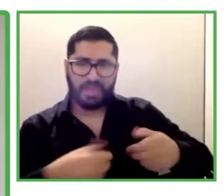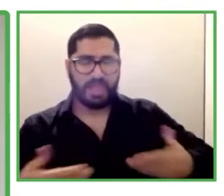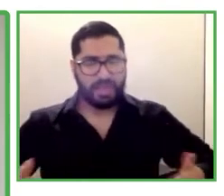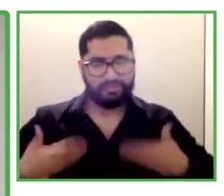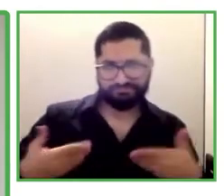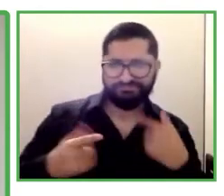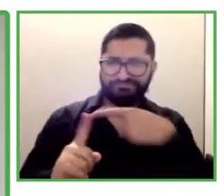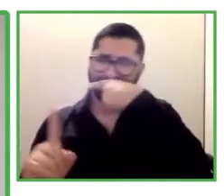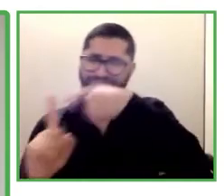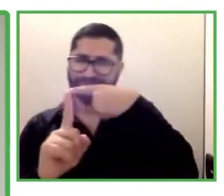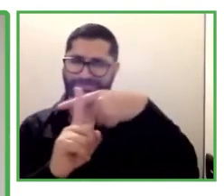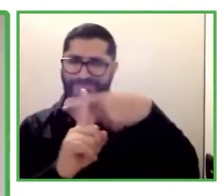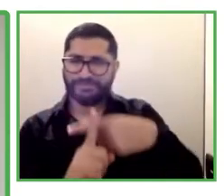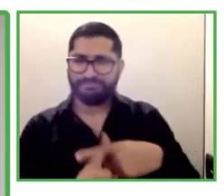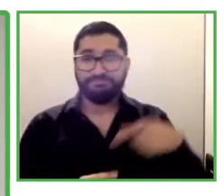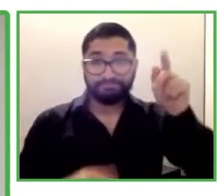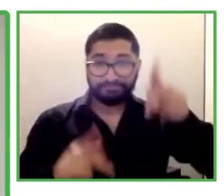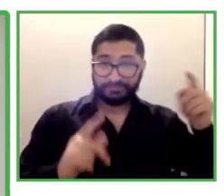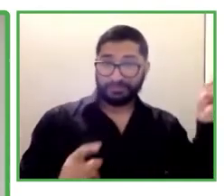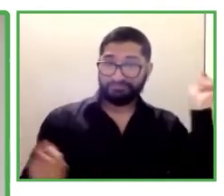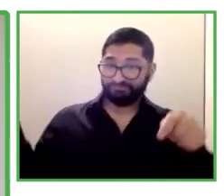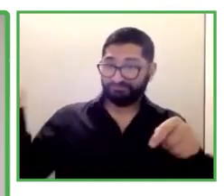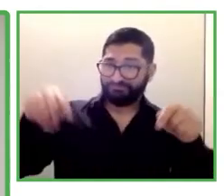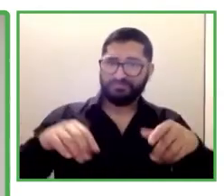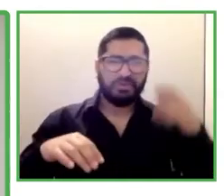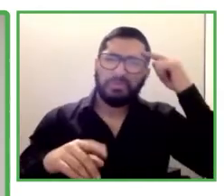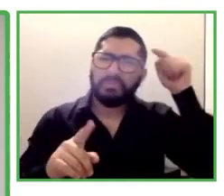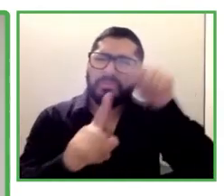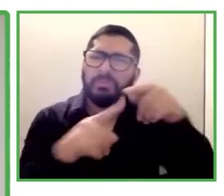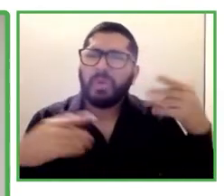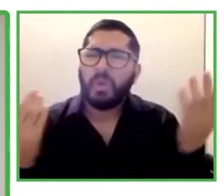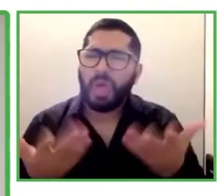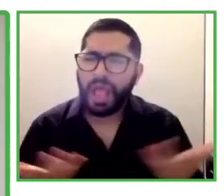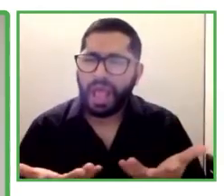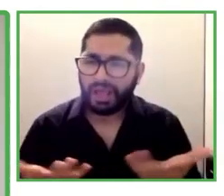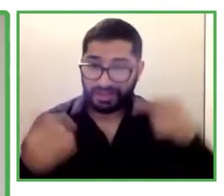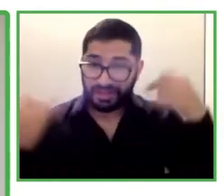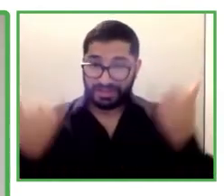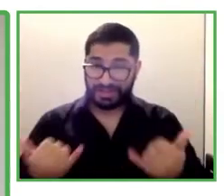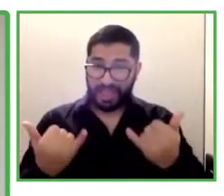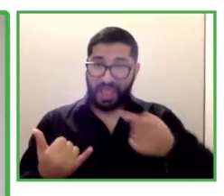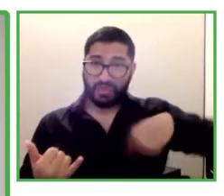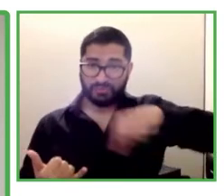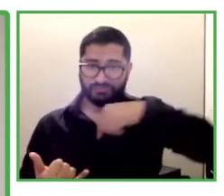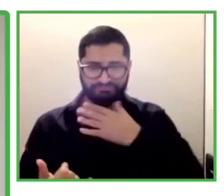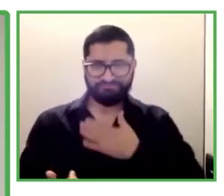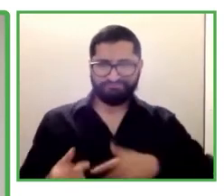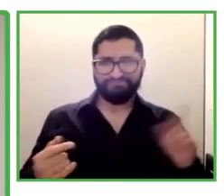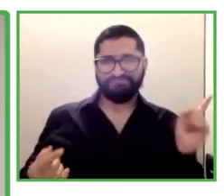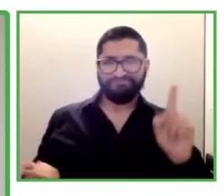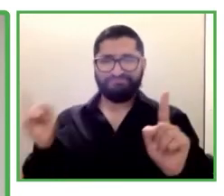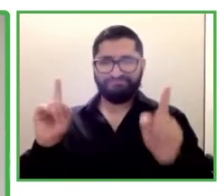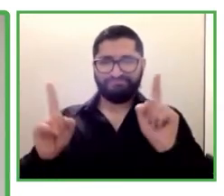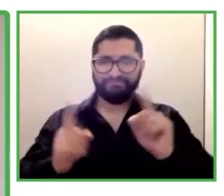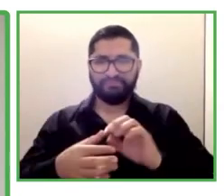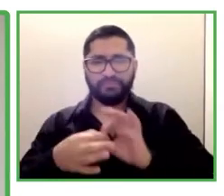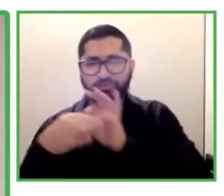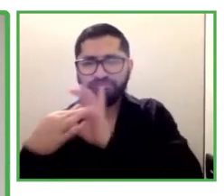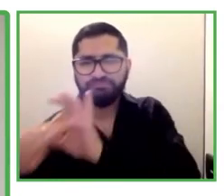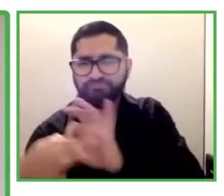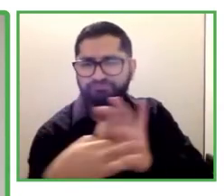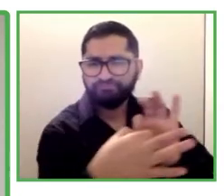Ahora me gustaría darle la palabra a un partner de nuestro programa, Carola Juvia.